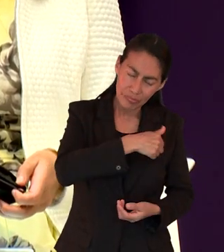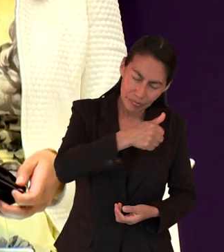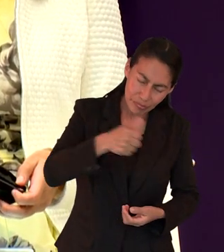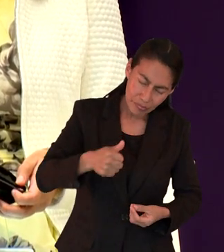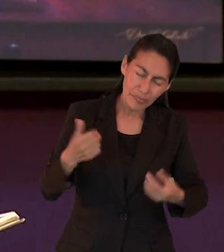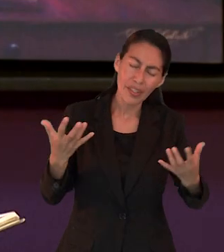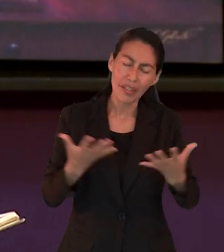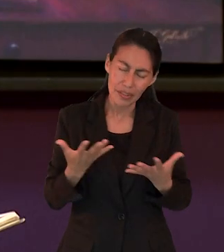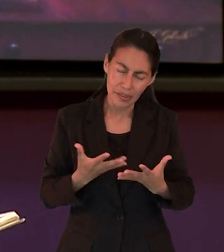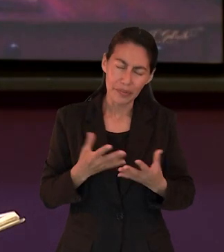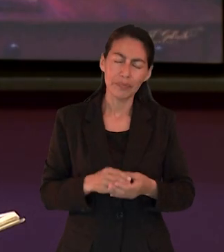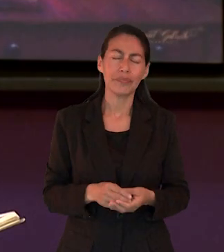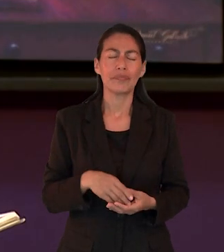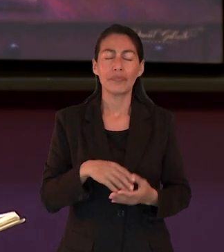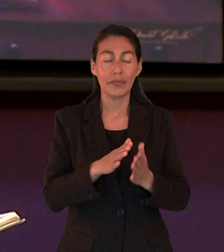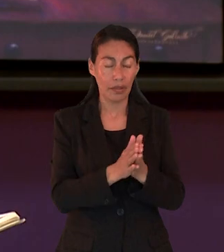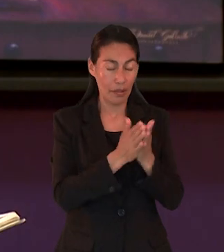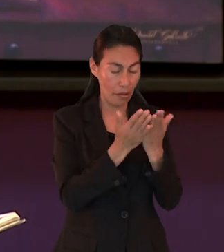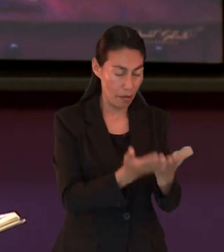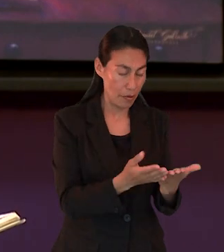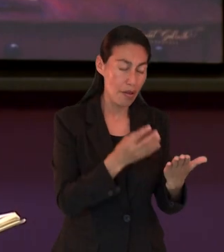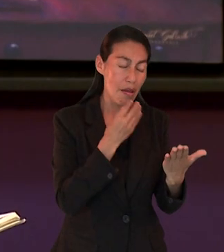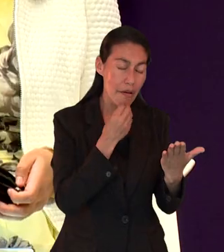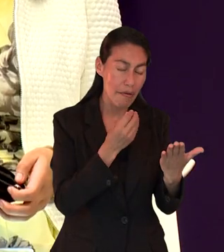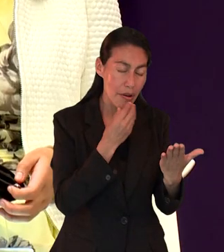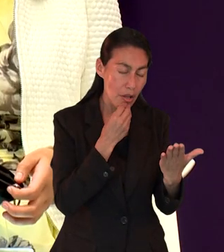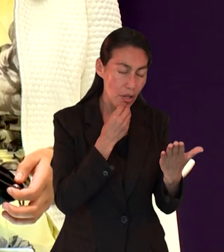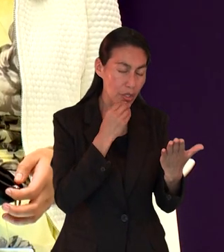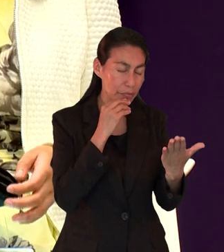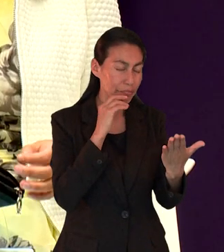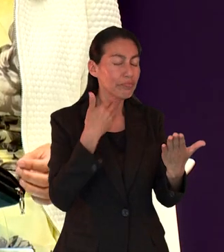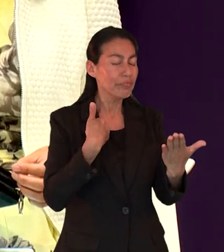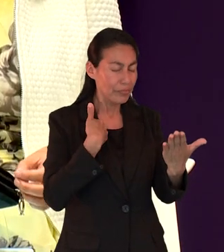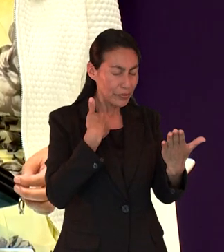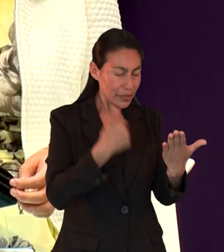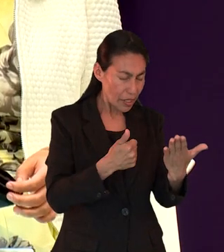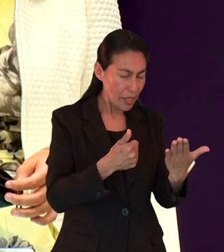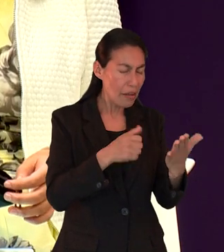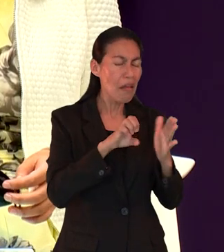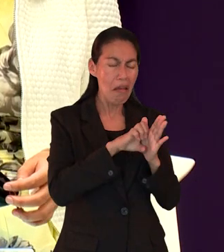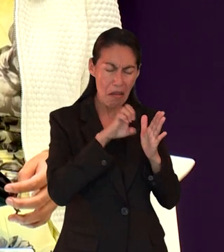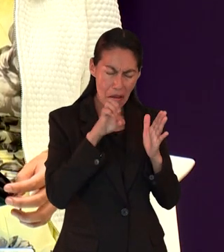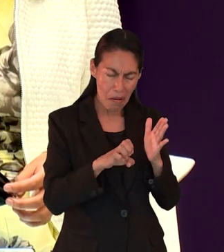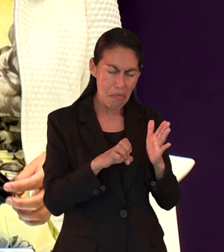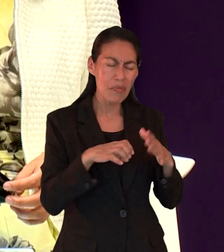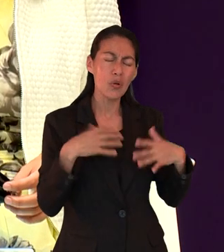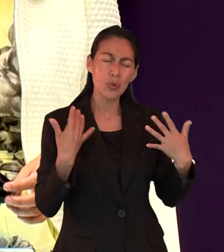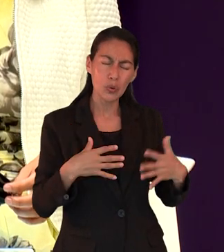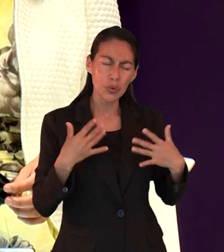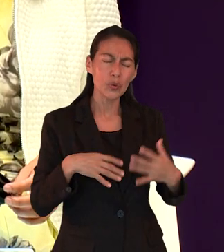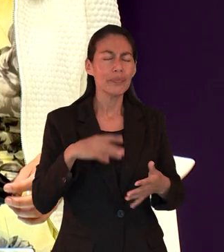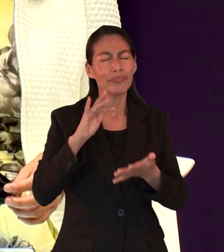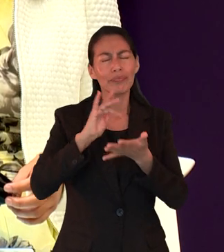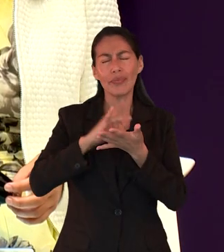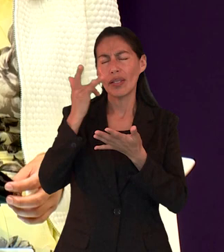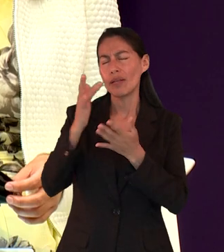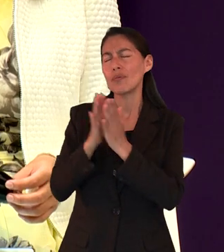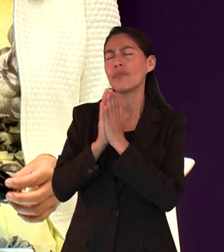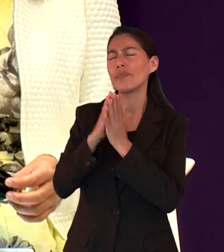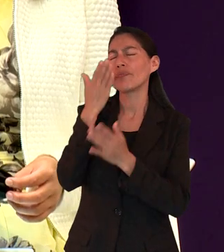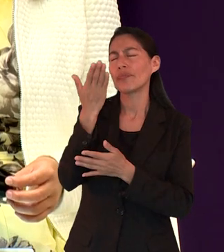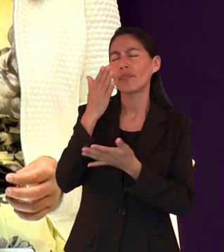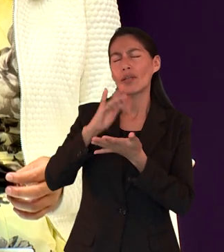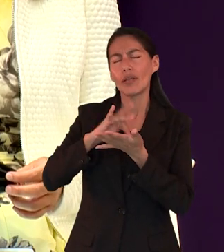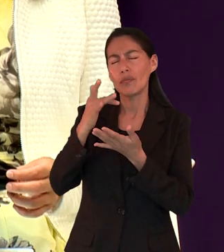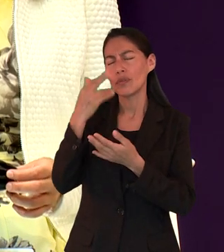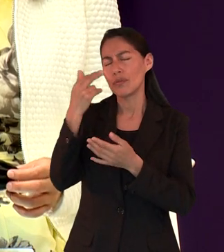y que este libro de Hebreos nos sirva como un ejemplo de reconocer lo que tú has hecho por nosotros. Gracias por todas tus bendiciones, todo esto